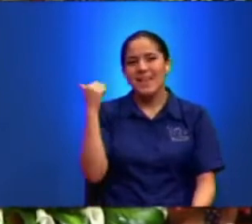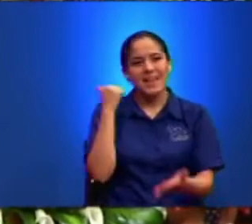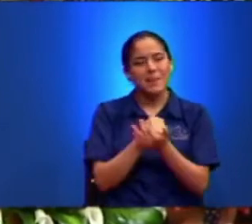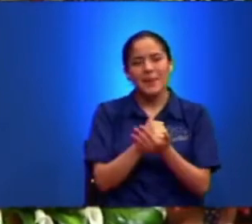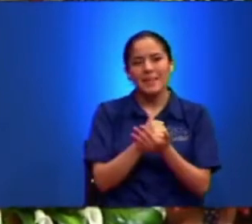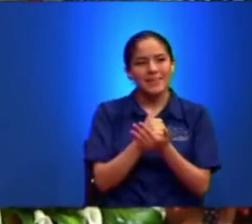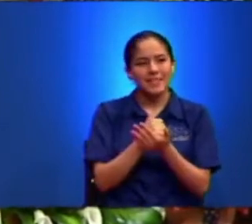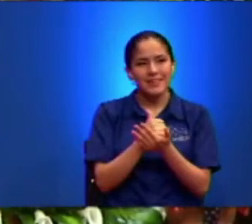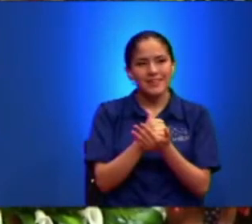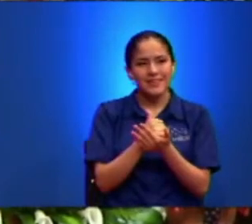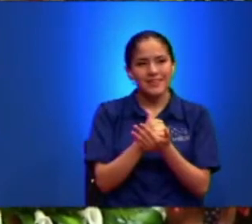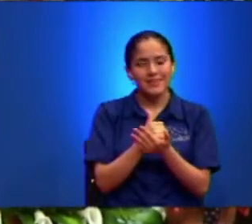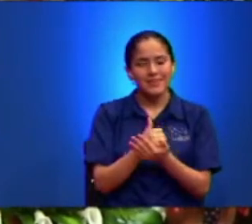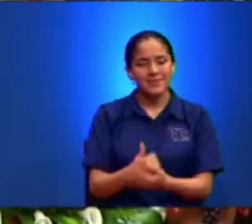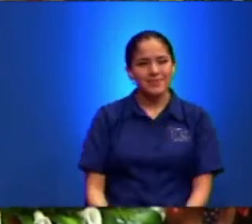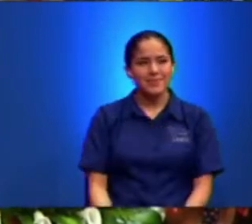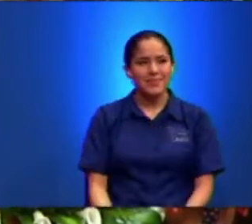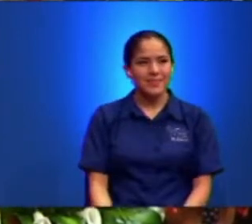¿Qué Podría Hacer